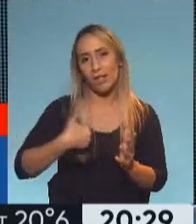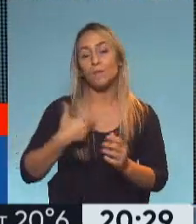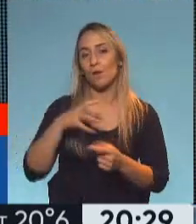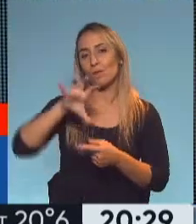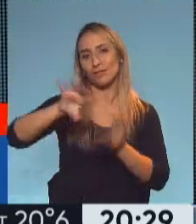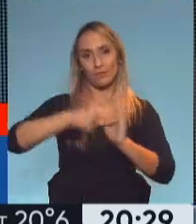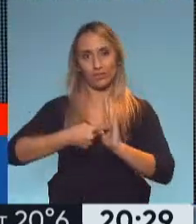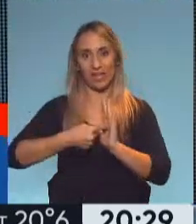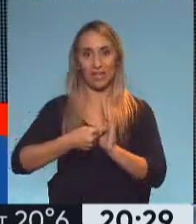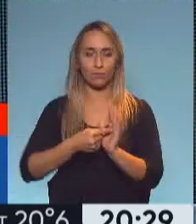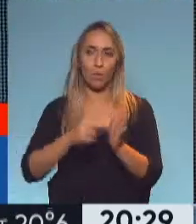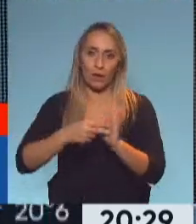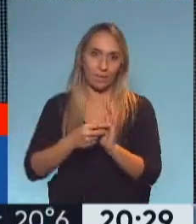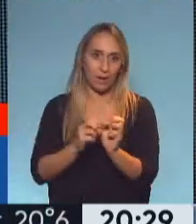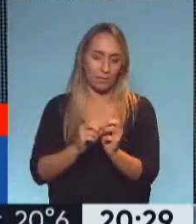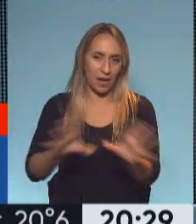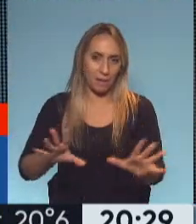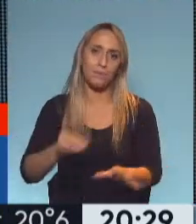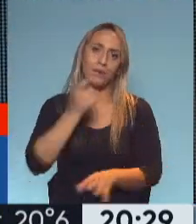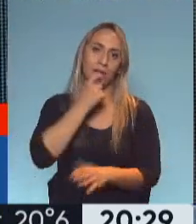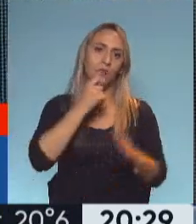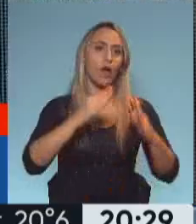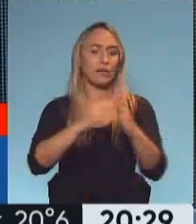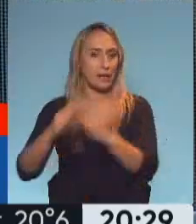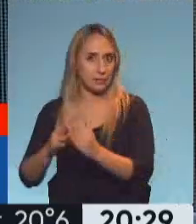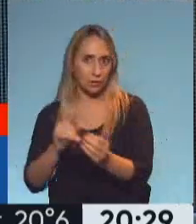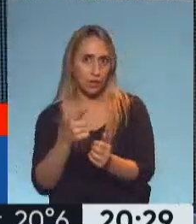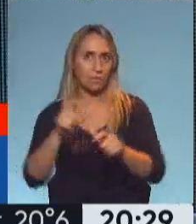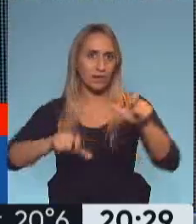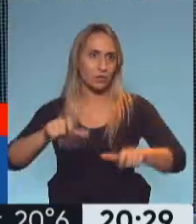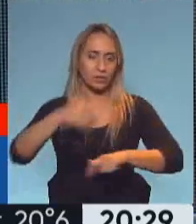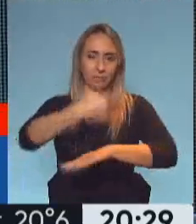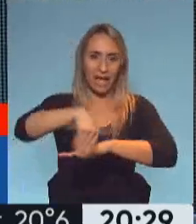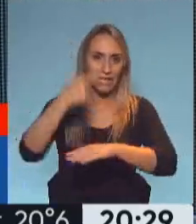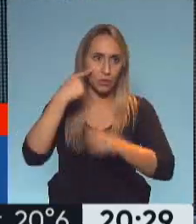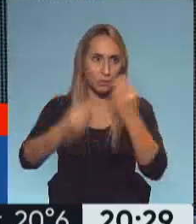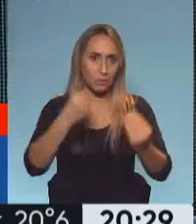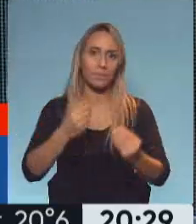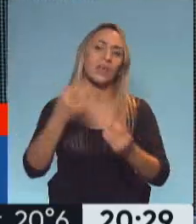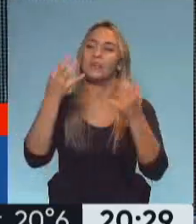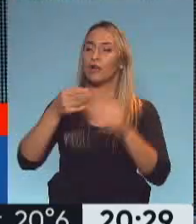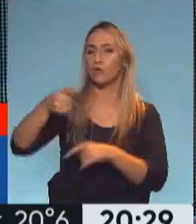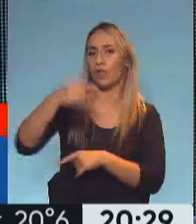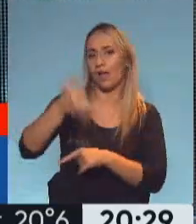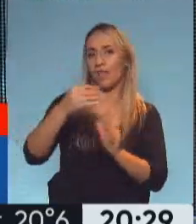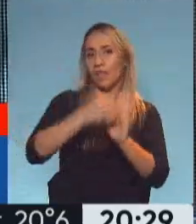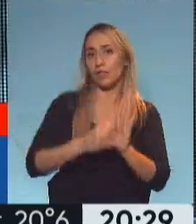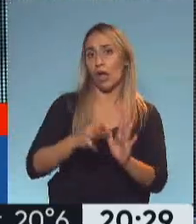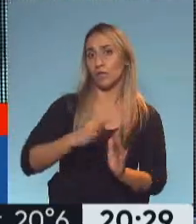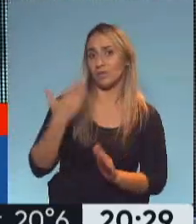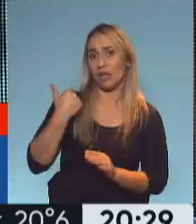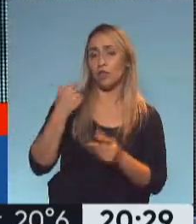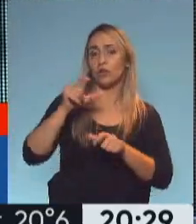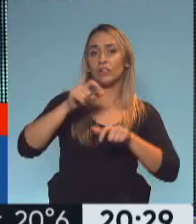todo se potencia. un déficit habitacional tremendo. Seguramente tendrán datos que el último año generó una mayor deserción